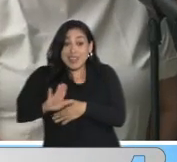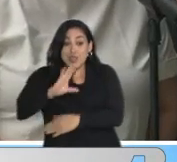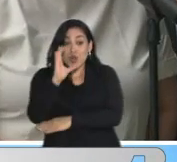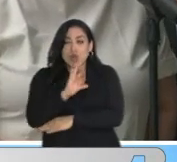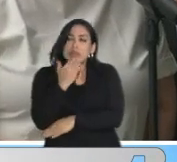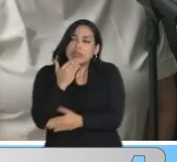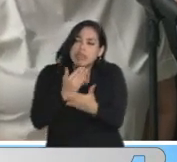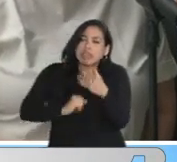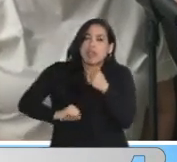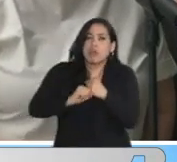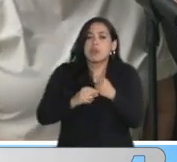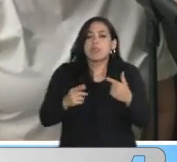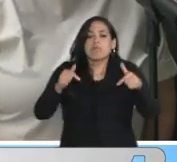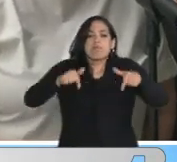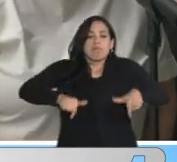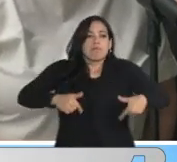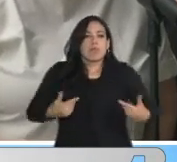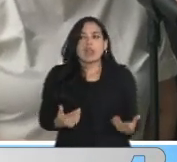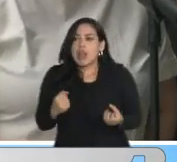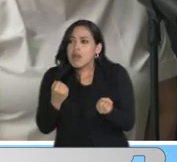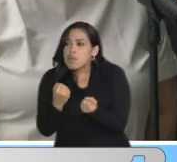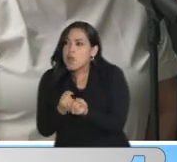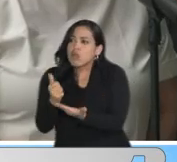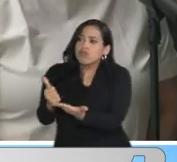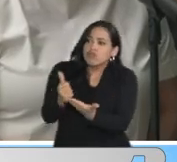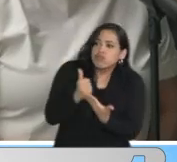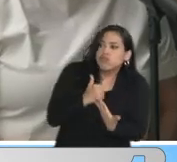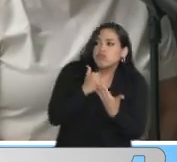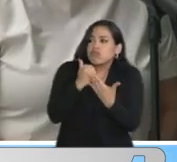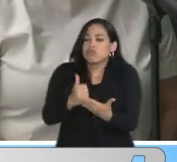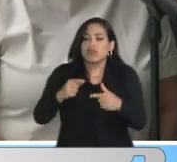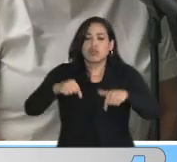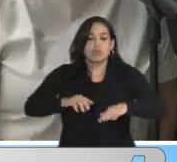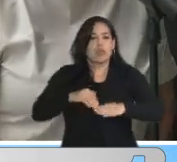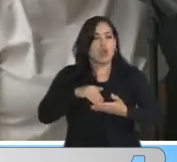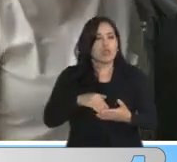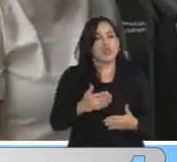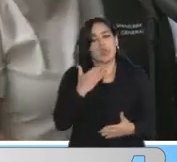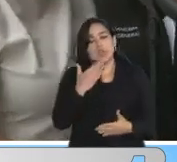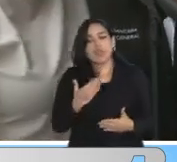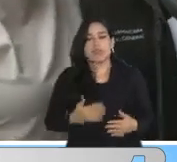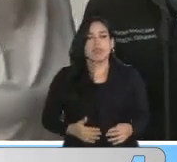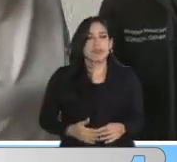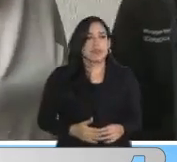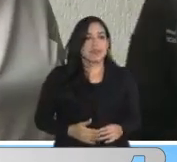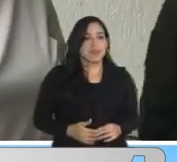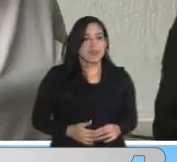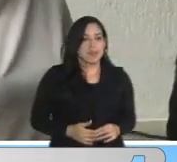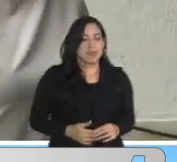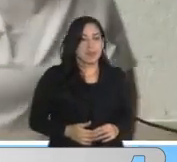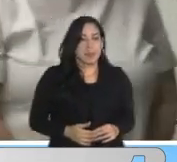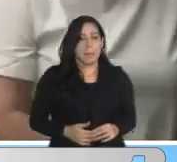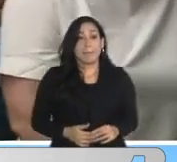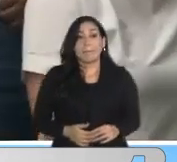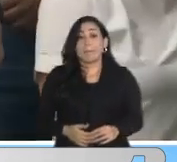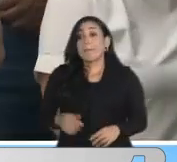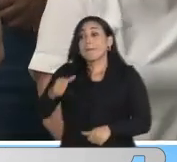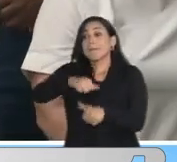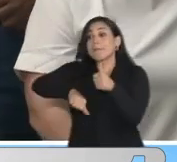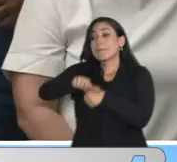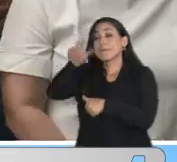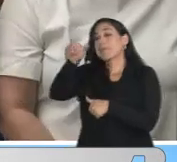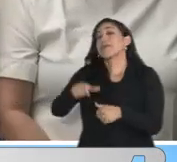bueno, estaremos para cooperar y ayudar desde donde nos toca. Muchas gracias. Le doy la palabra